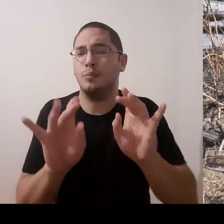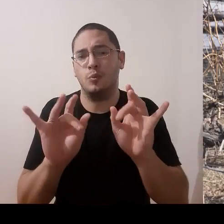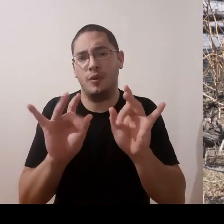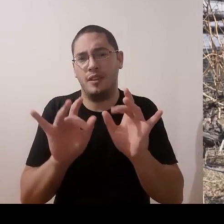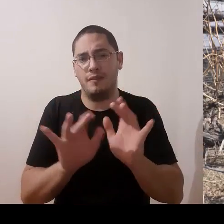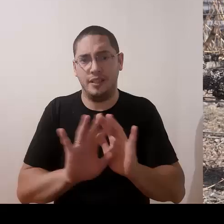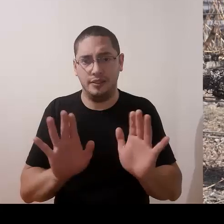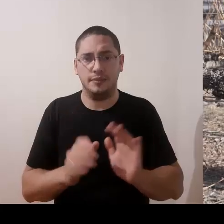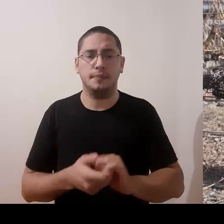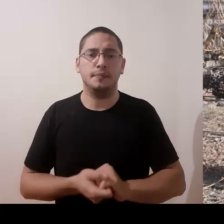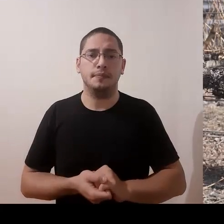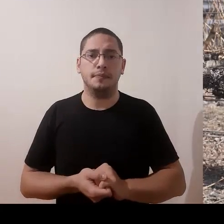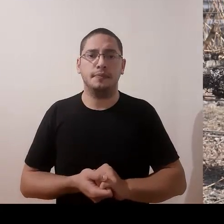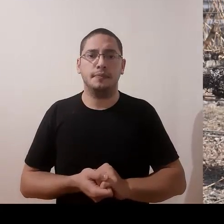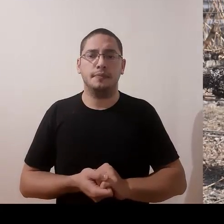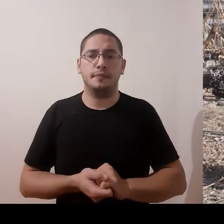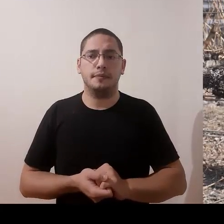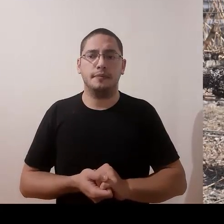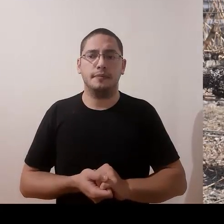su mantenimiento.